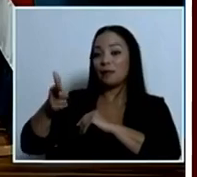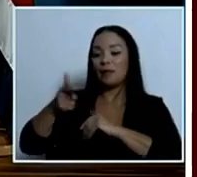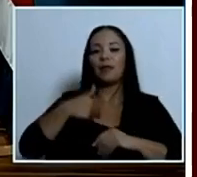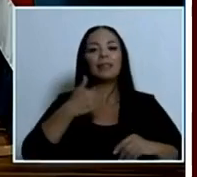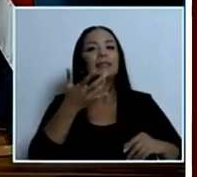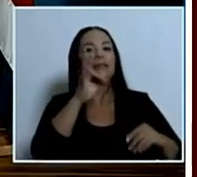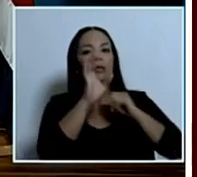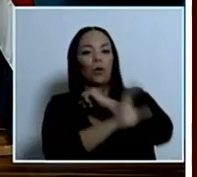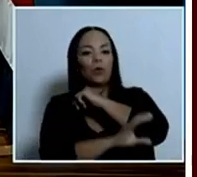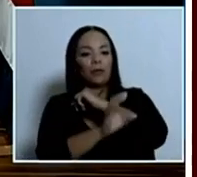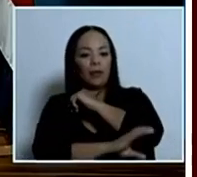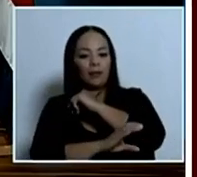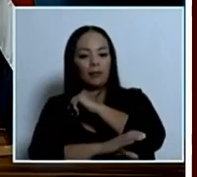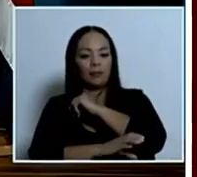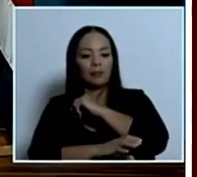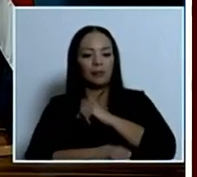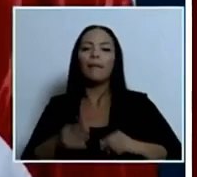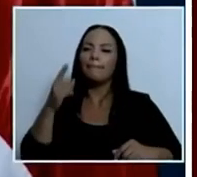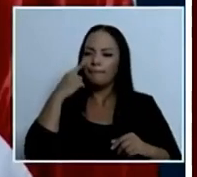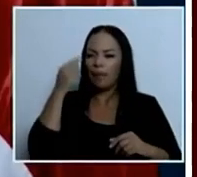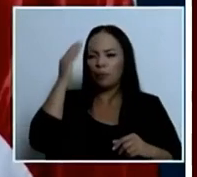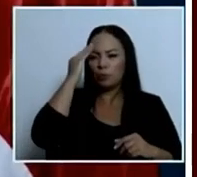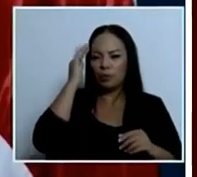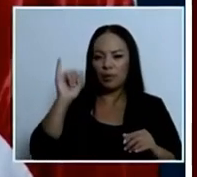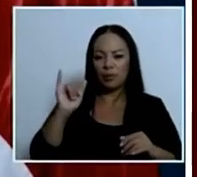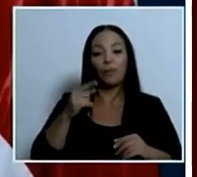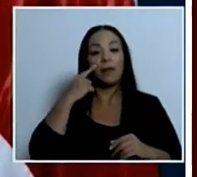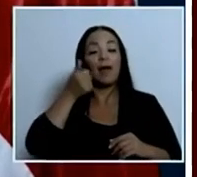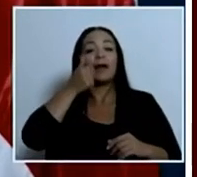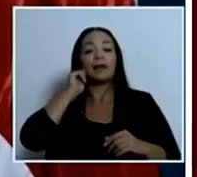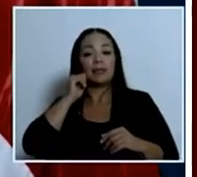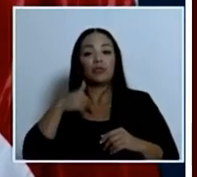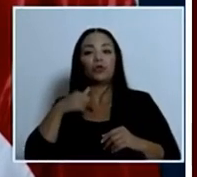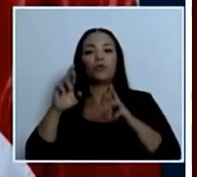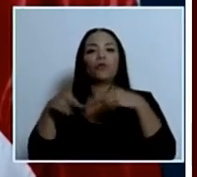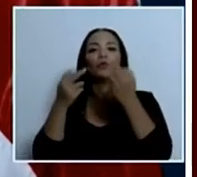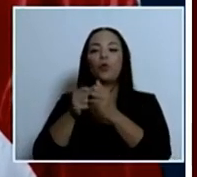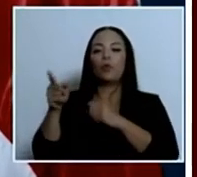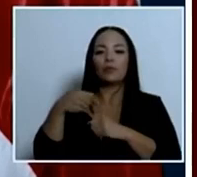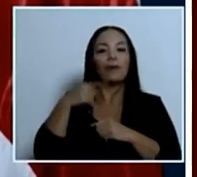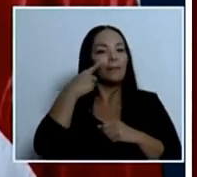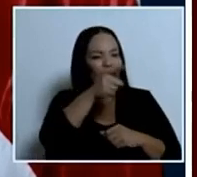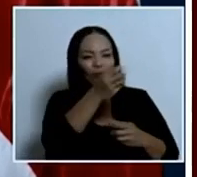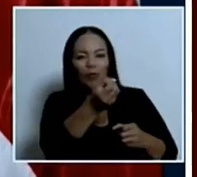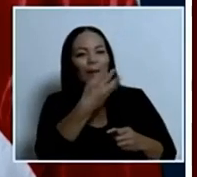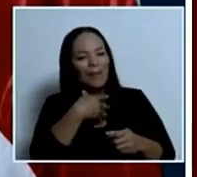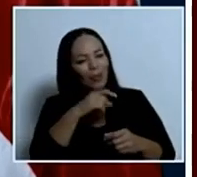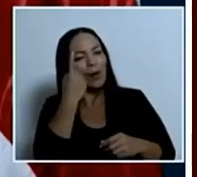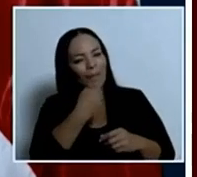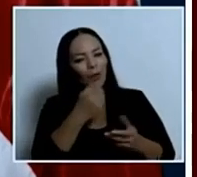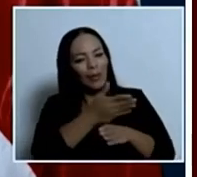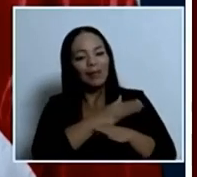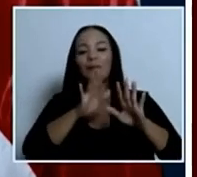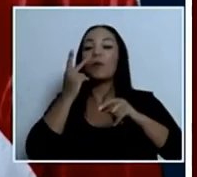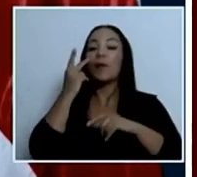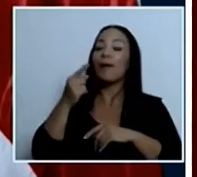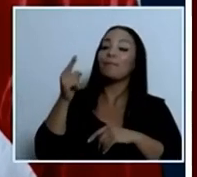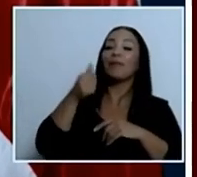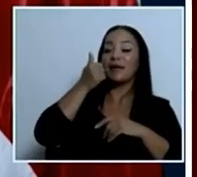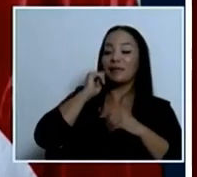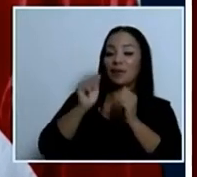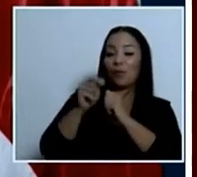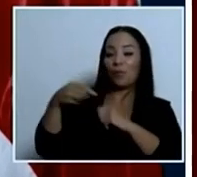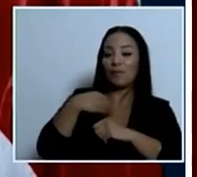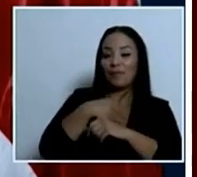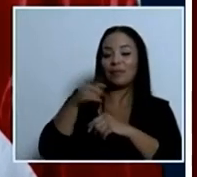le digo porque es eso porque ayer tuve una reunión con el ministro y una de las de los temas que discutimos es